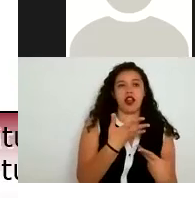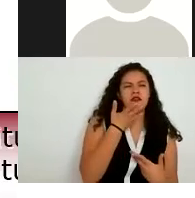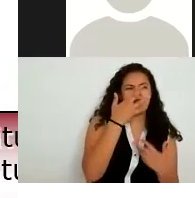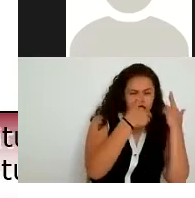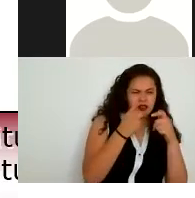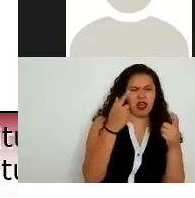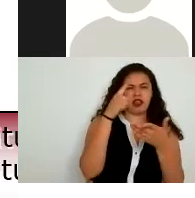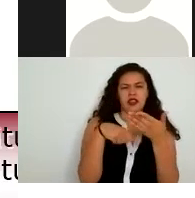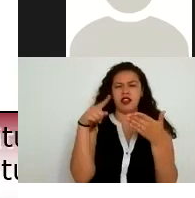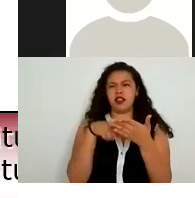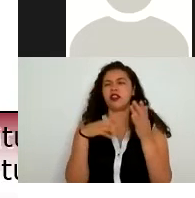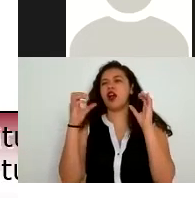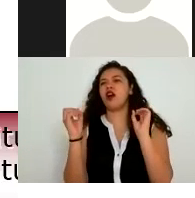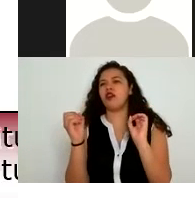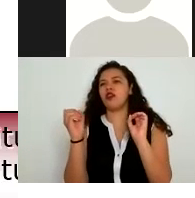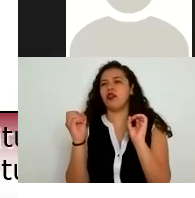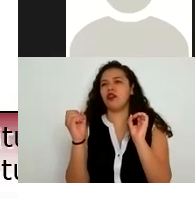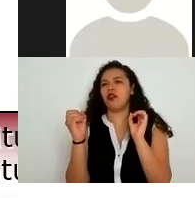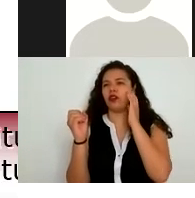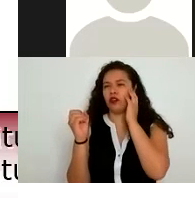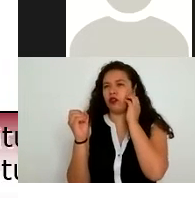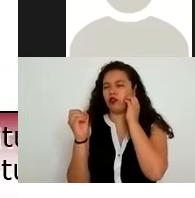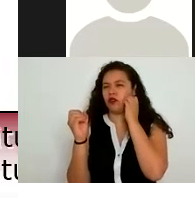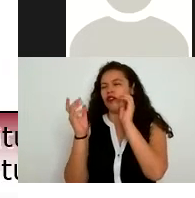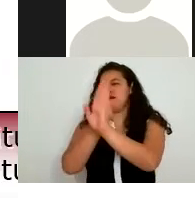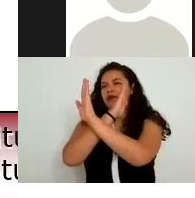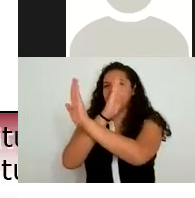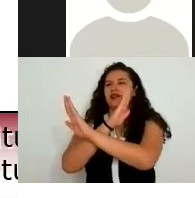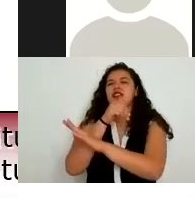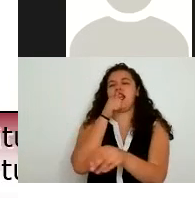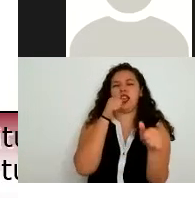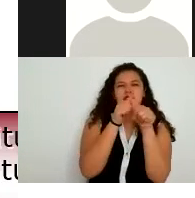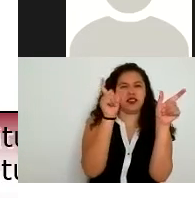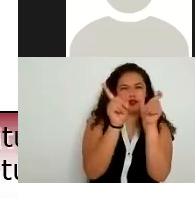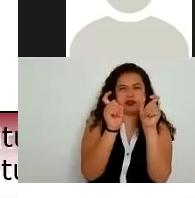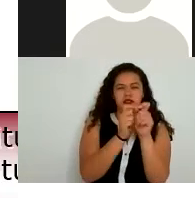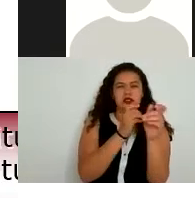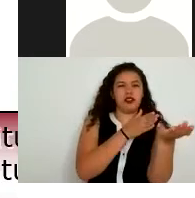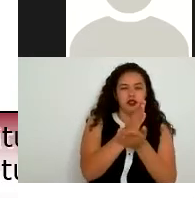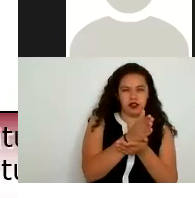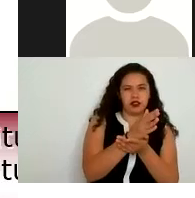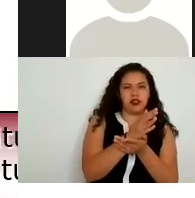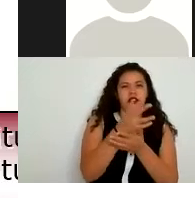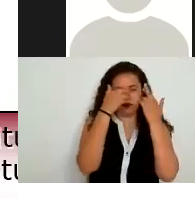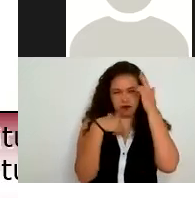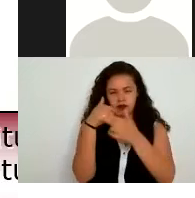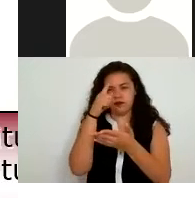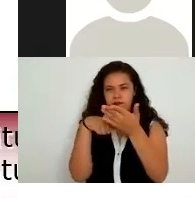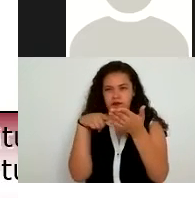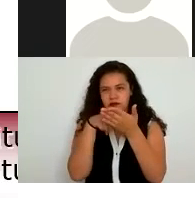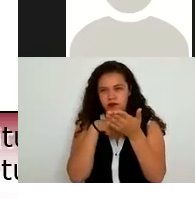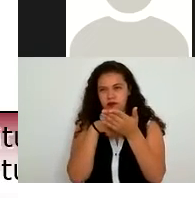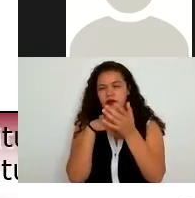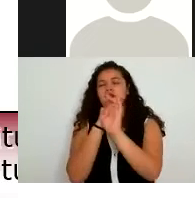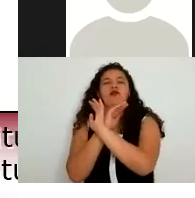oposición por eso se llaman ARCO es el acrónimo que refiere a acceso rectificación cancelación u oposición